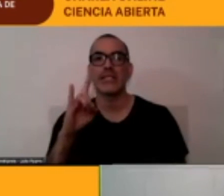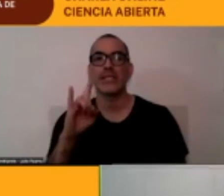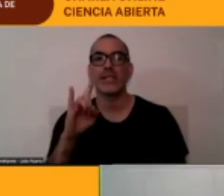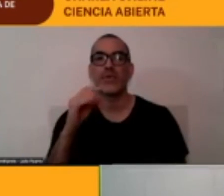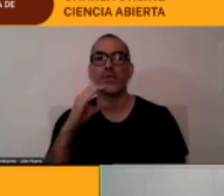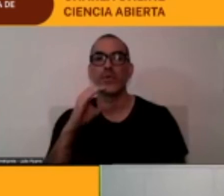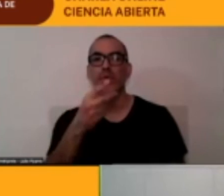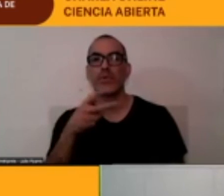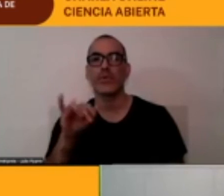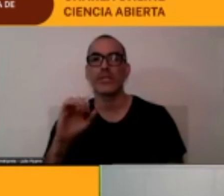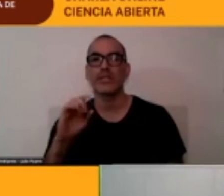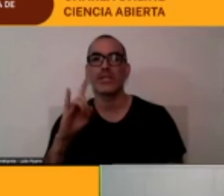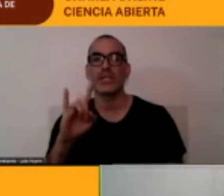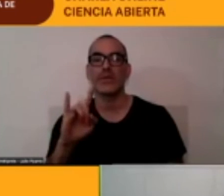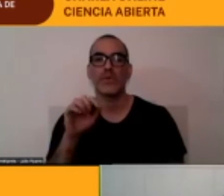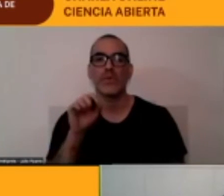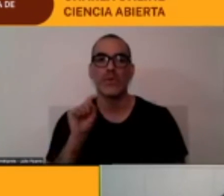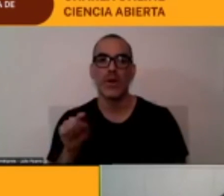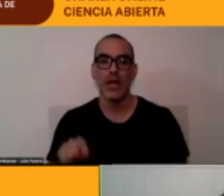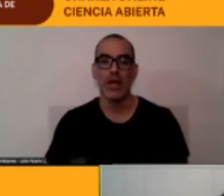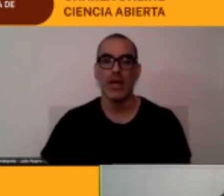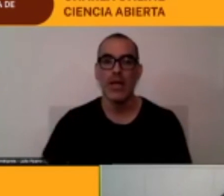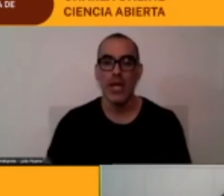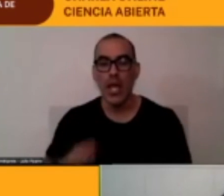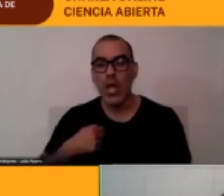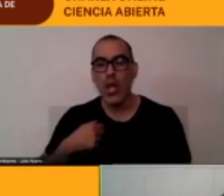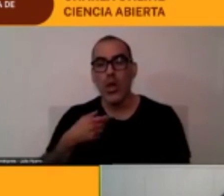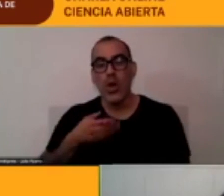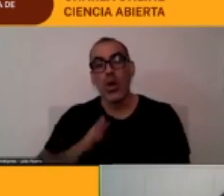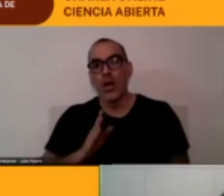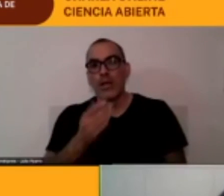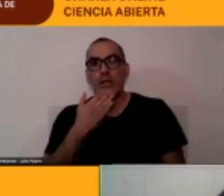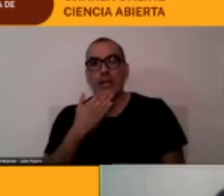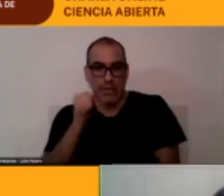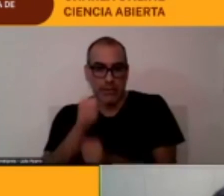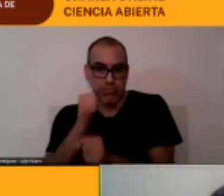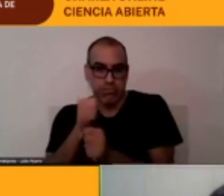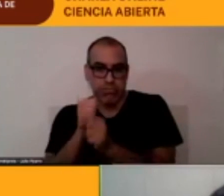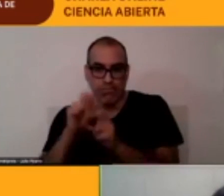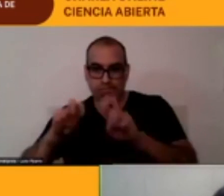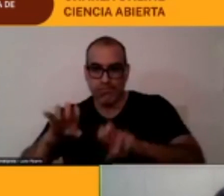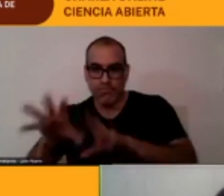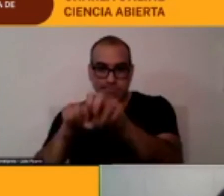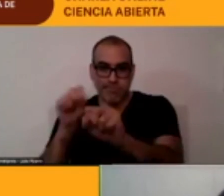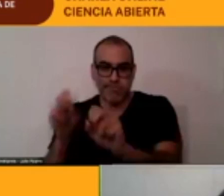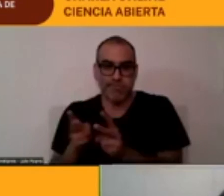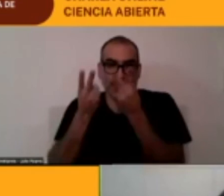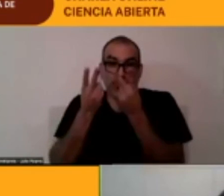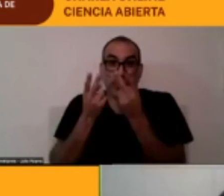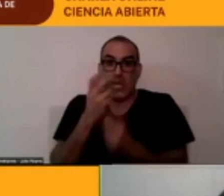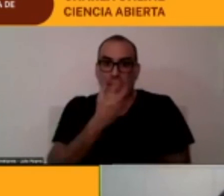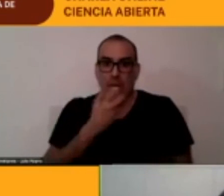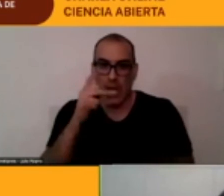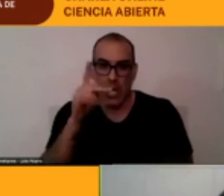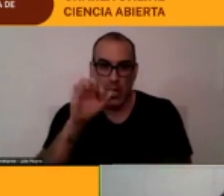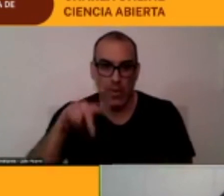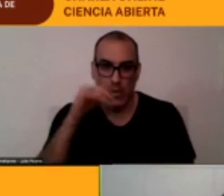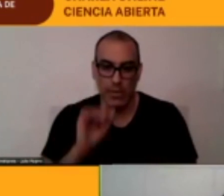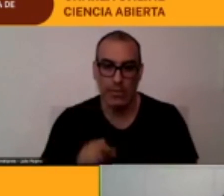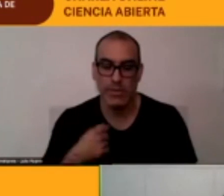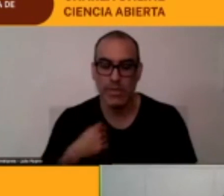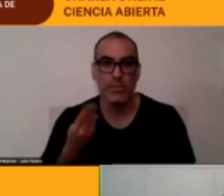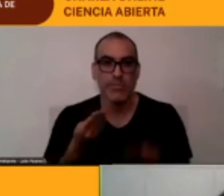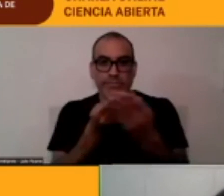cunsa como sea posible y colaborando al deseo de los atacameños de rescatar su